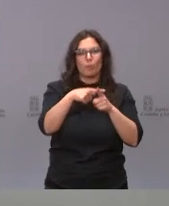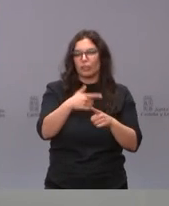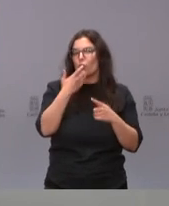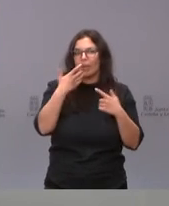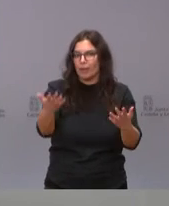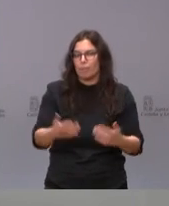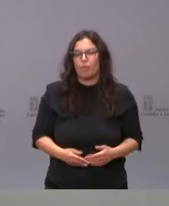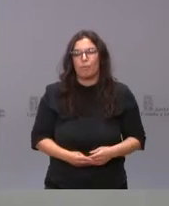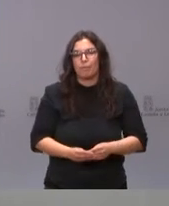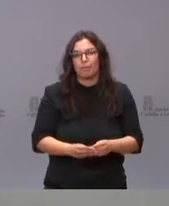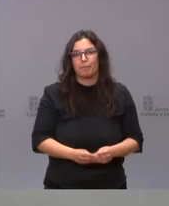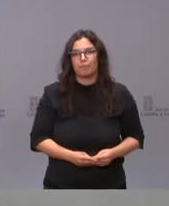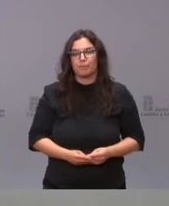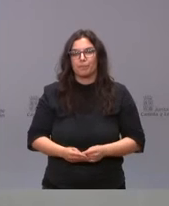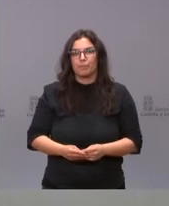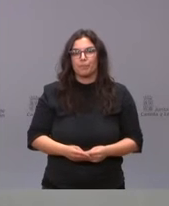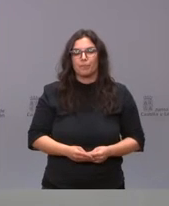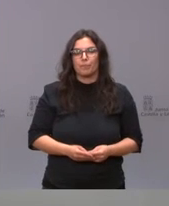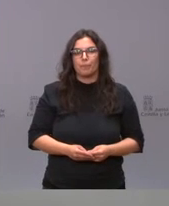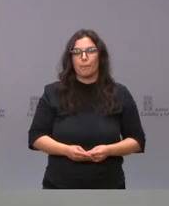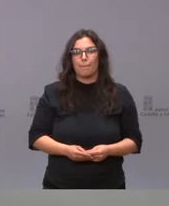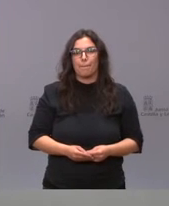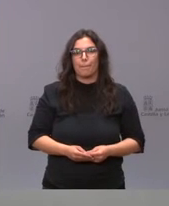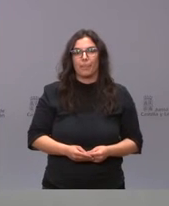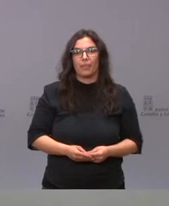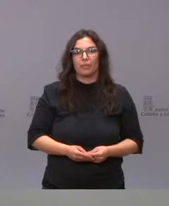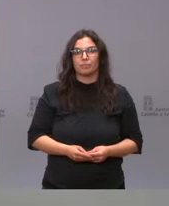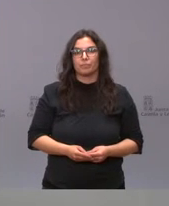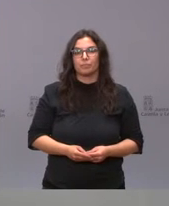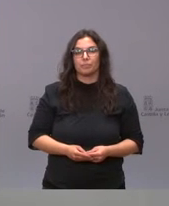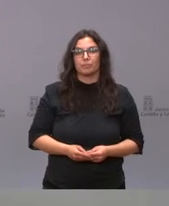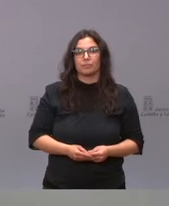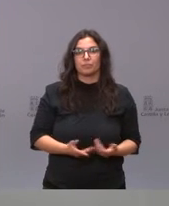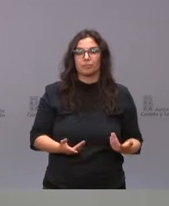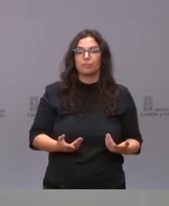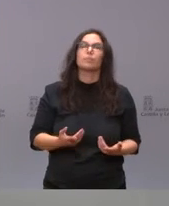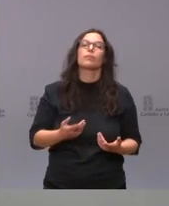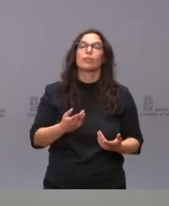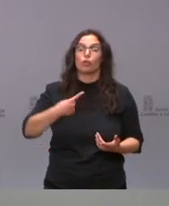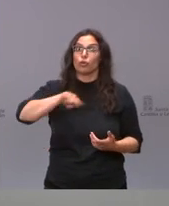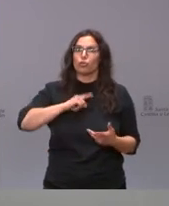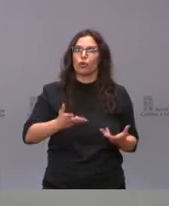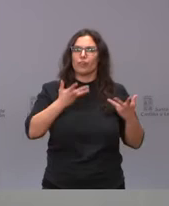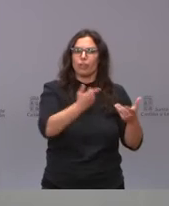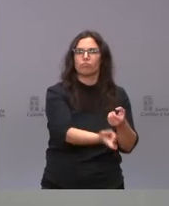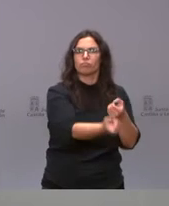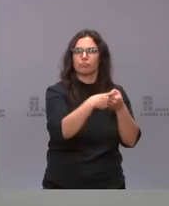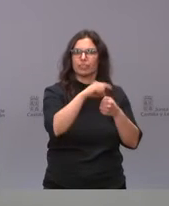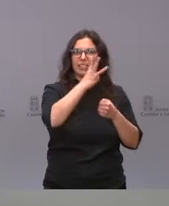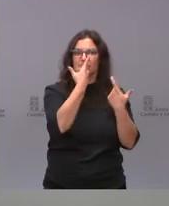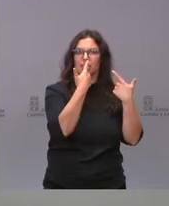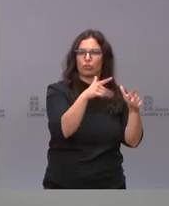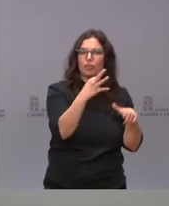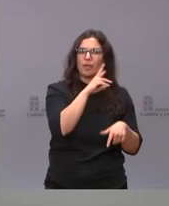de esto es la participación que desde la comunidad se le ha dado al tercer sector y hay que poner en valor